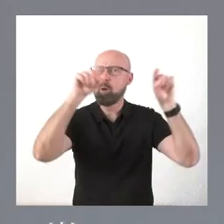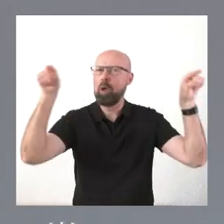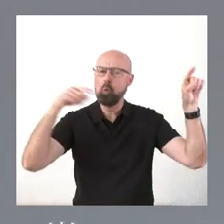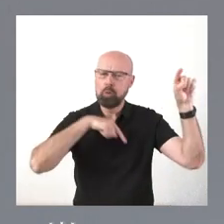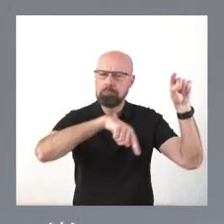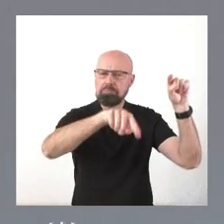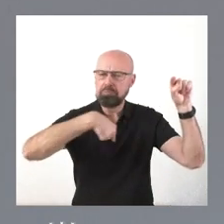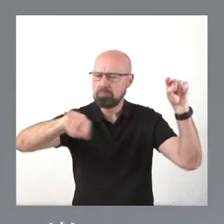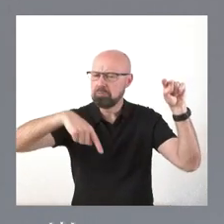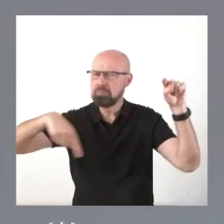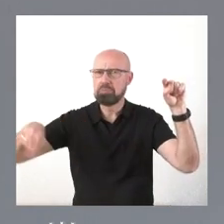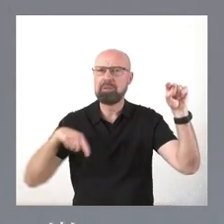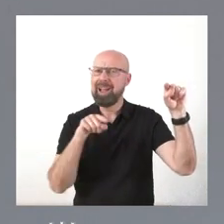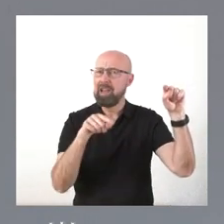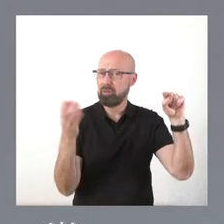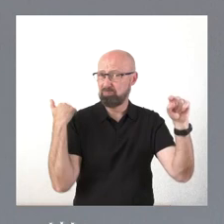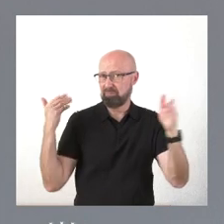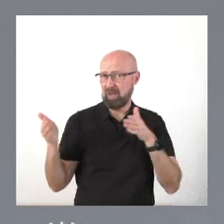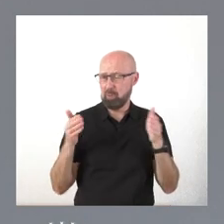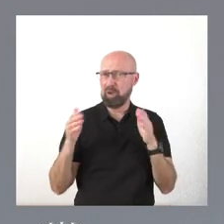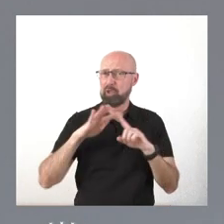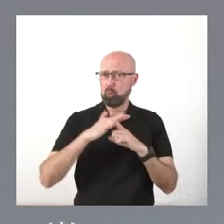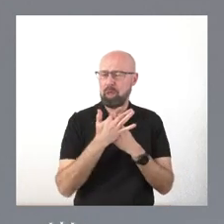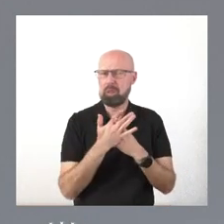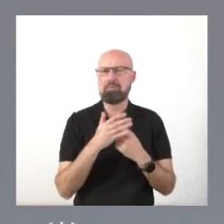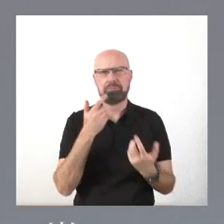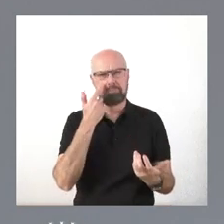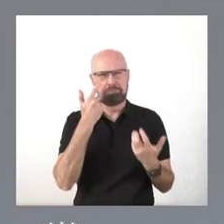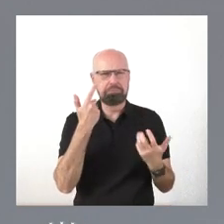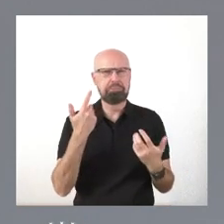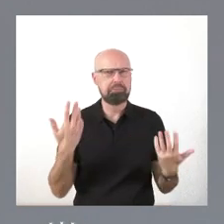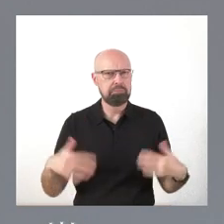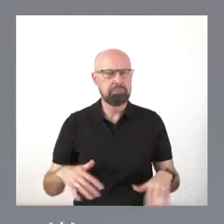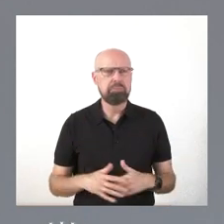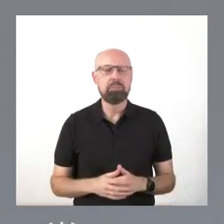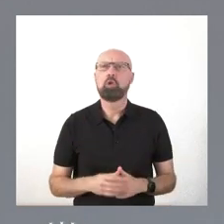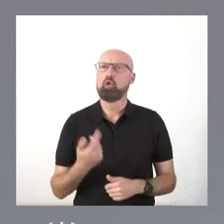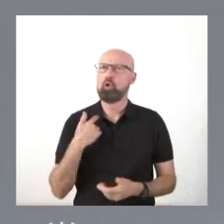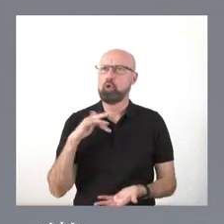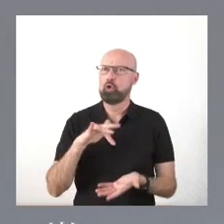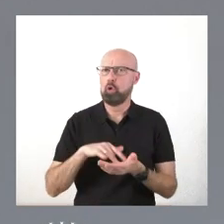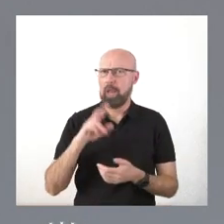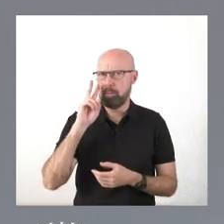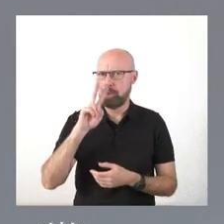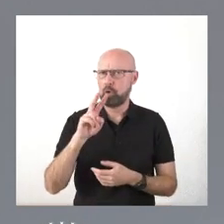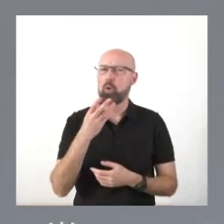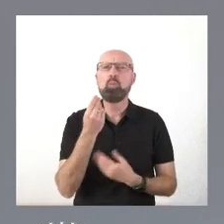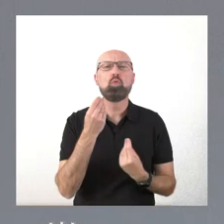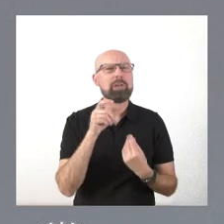Y aquello era una situación verdaderamente llamativa. Yo he visto por allí a muchas personas,